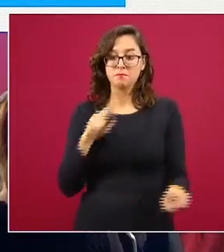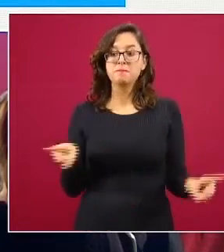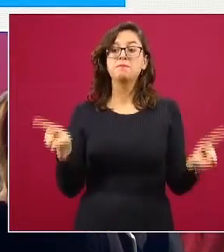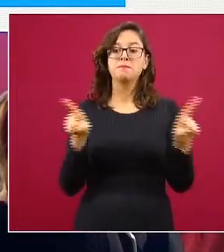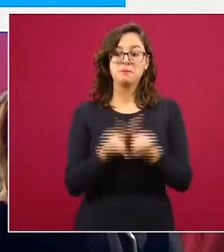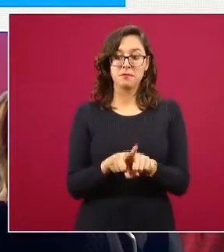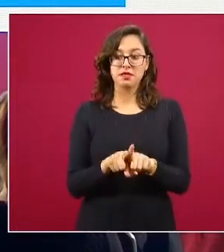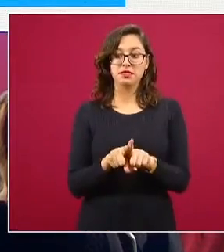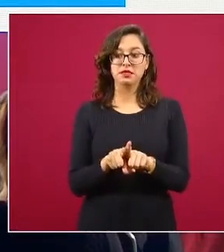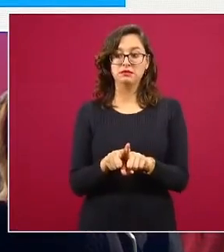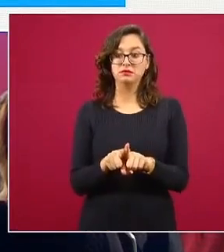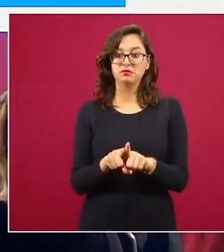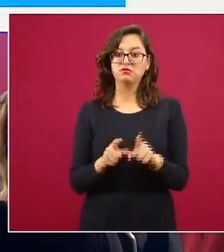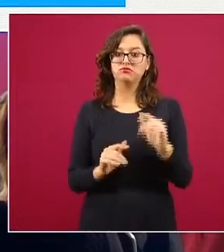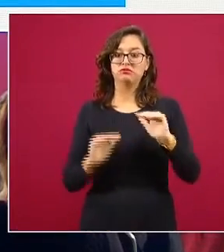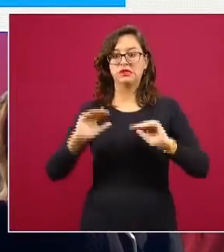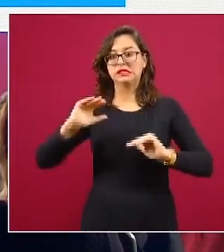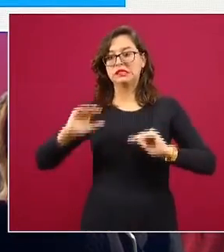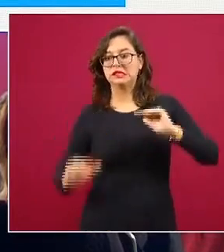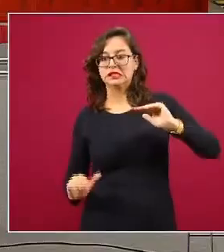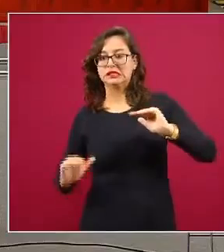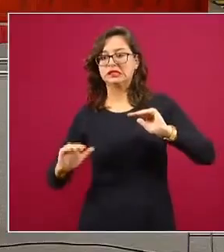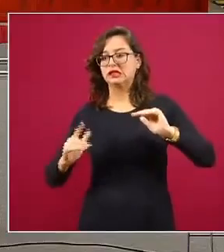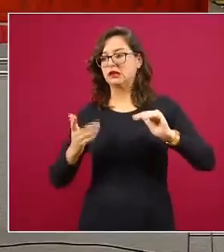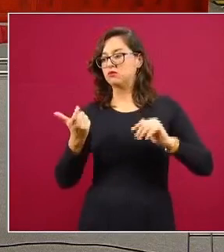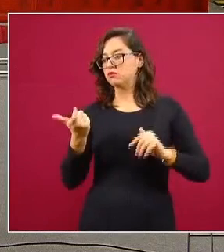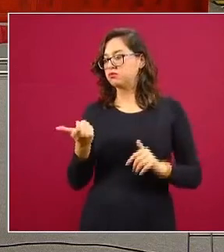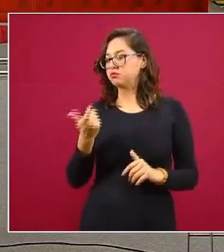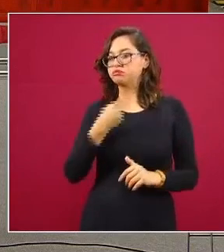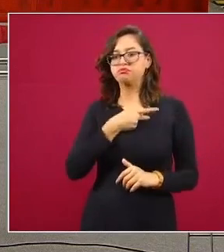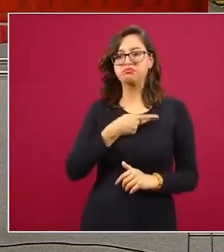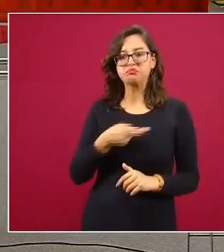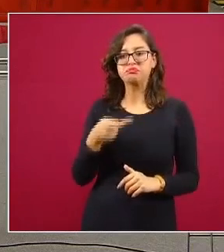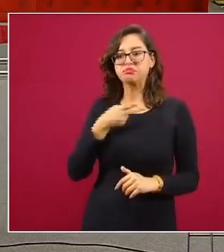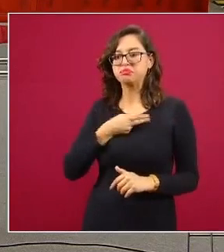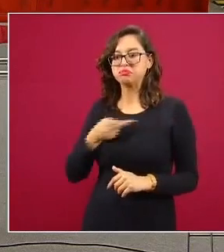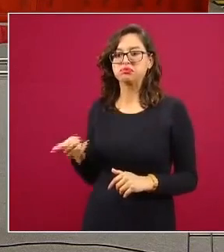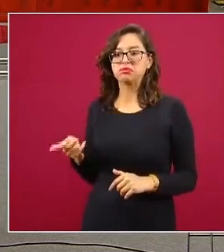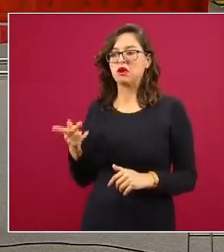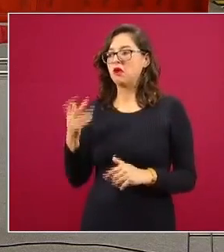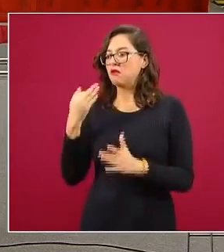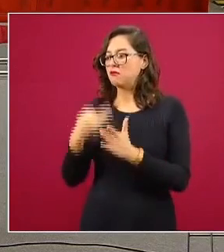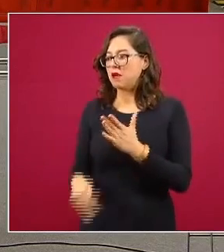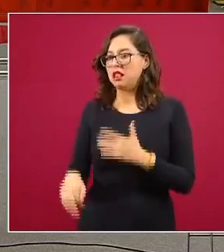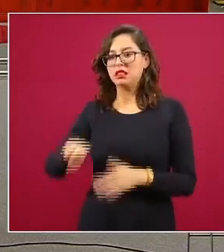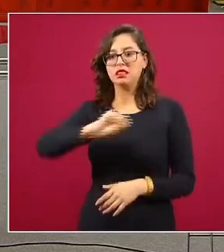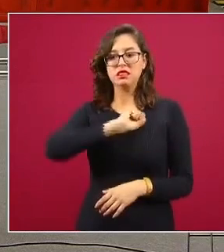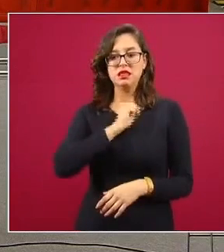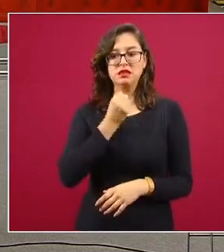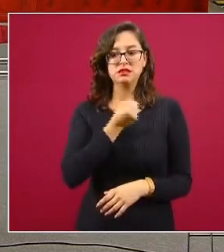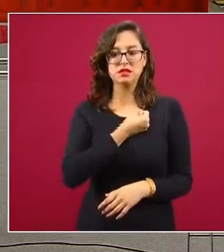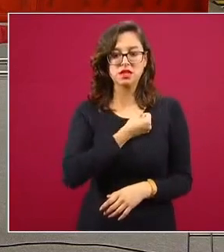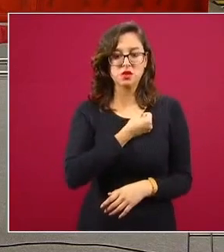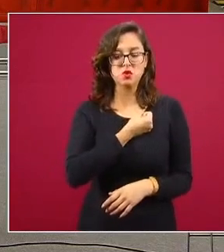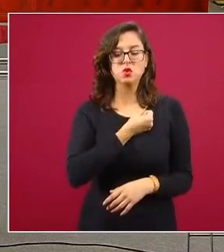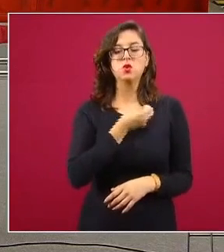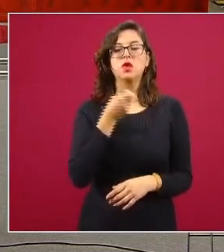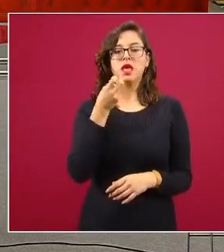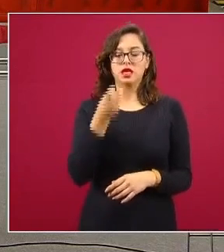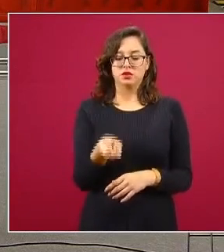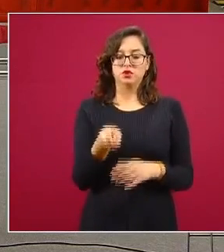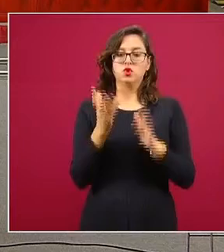las inequidades asociadas en salud, algo que estamos abordando con la